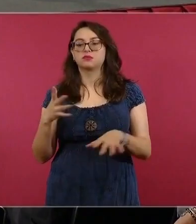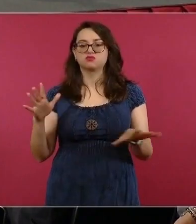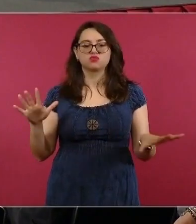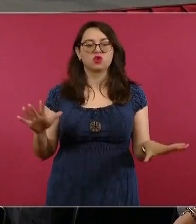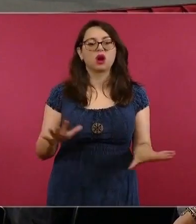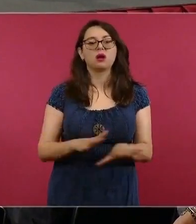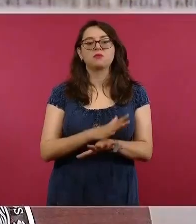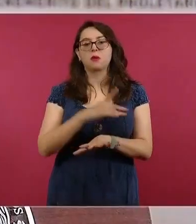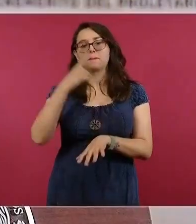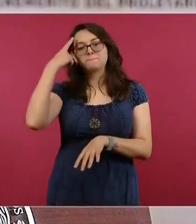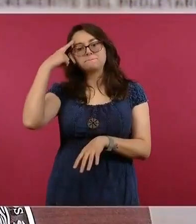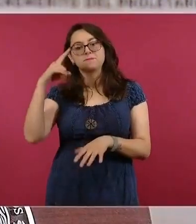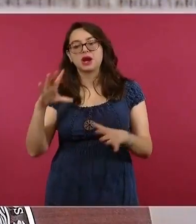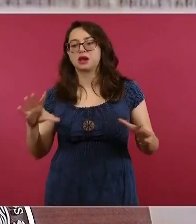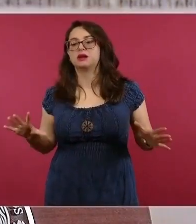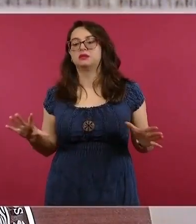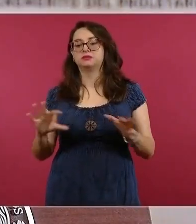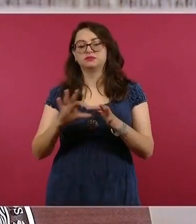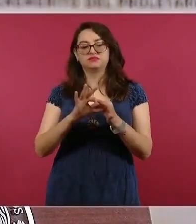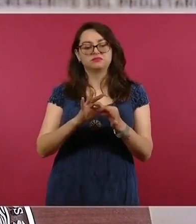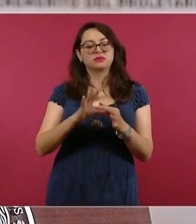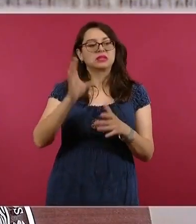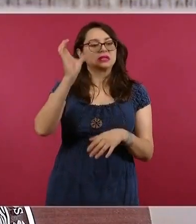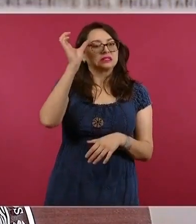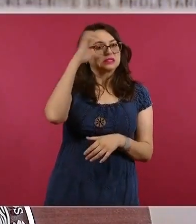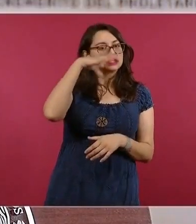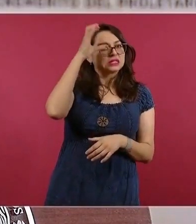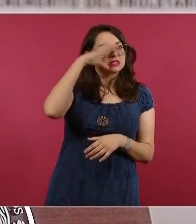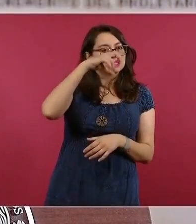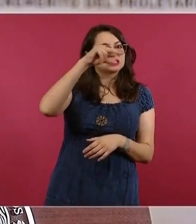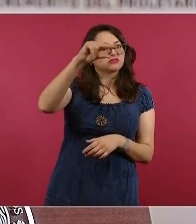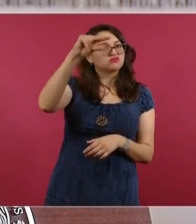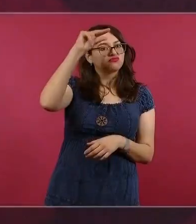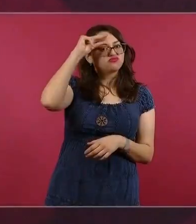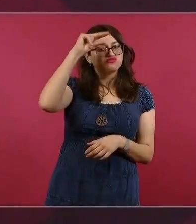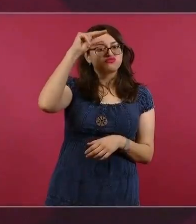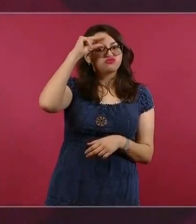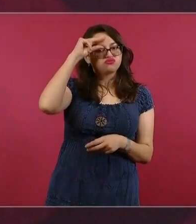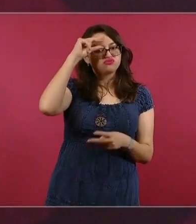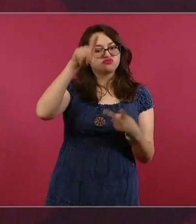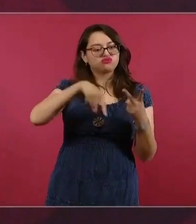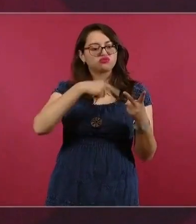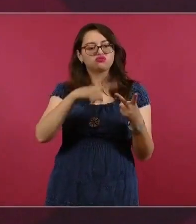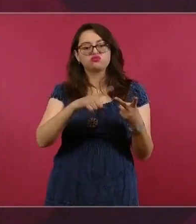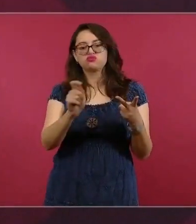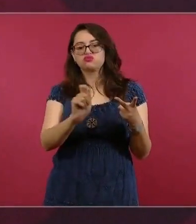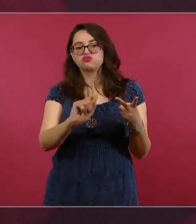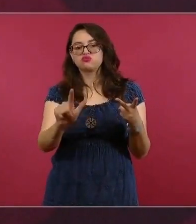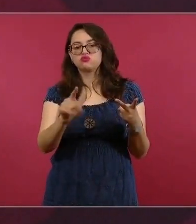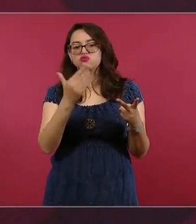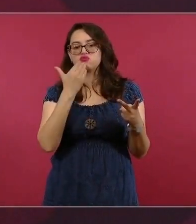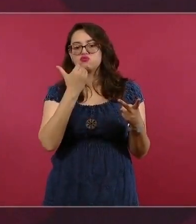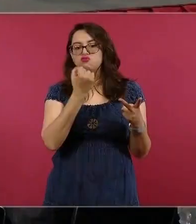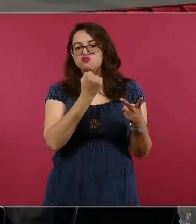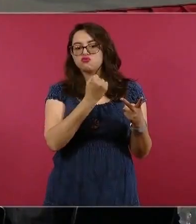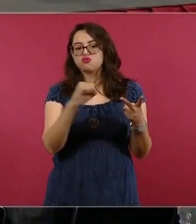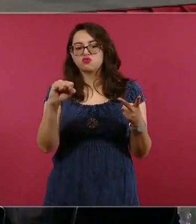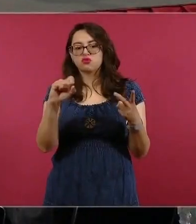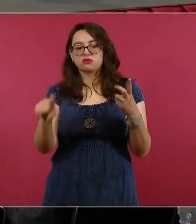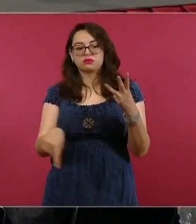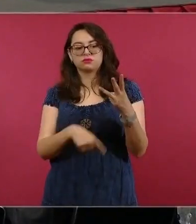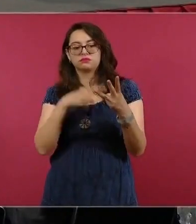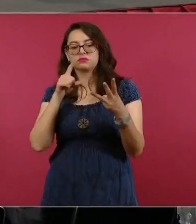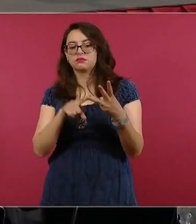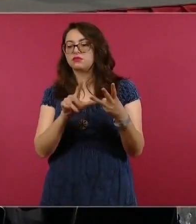la solidez del conocimiento científico, las habilidades profesionales, el soporte